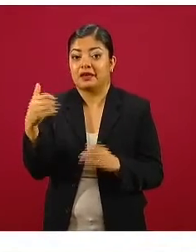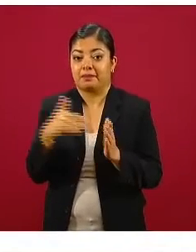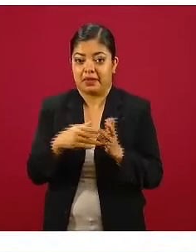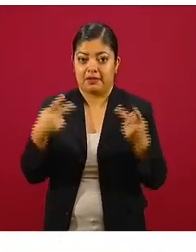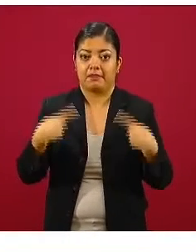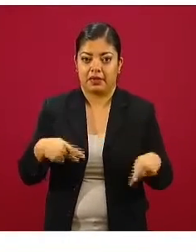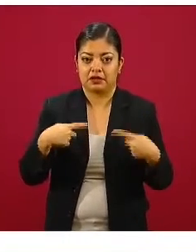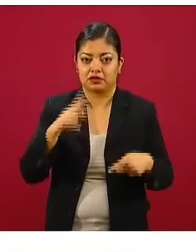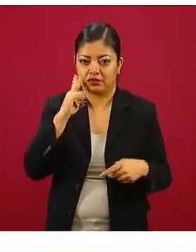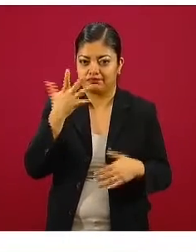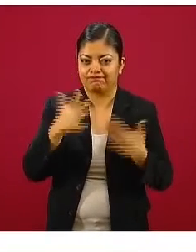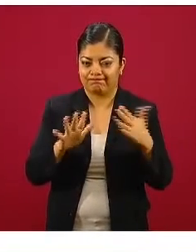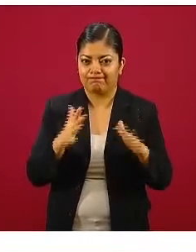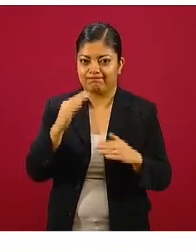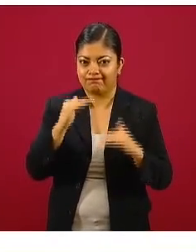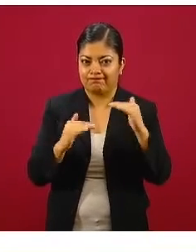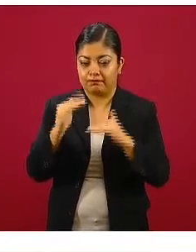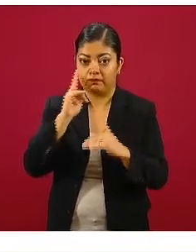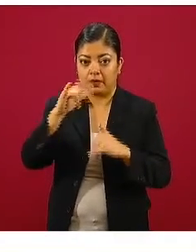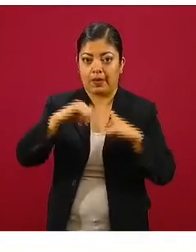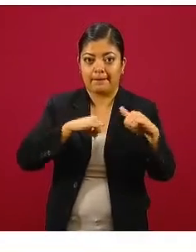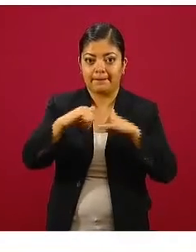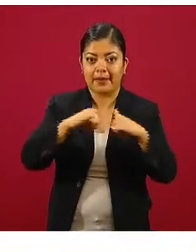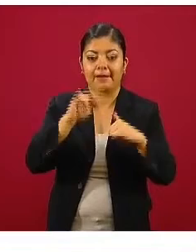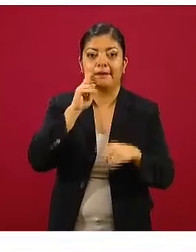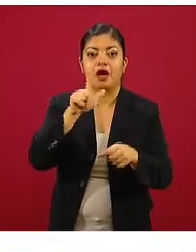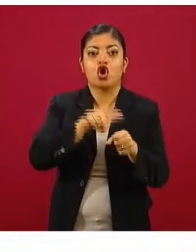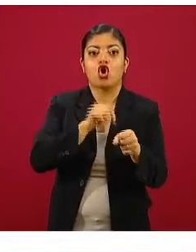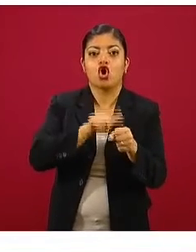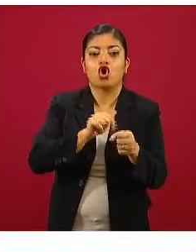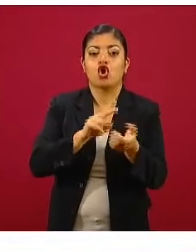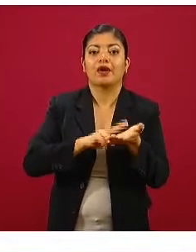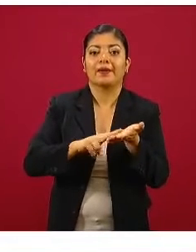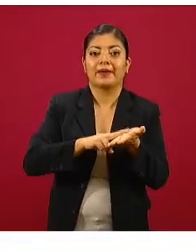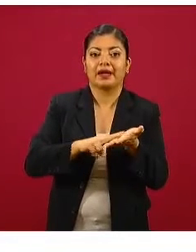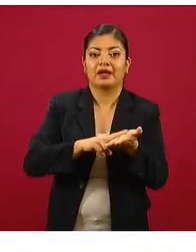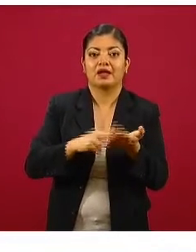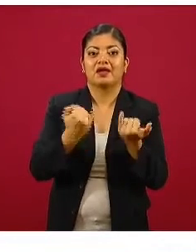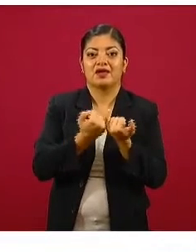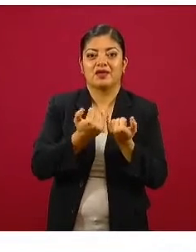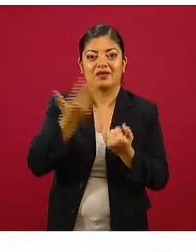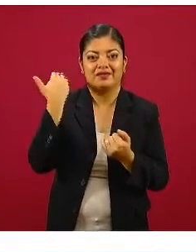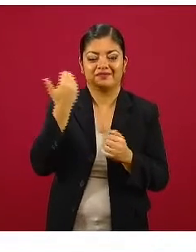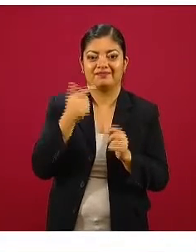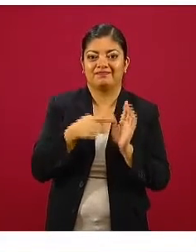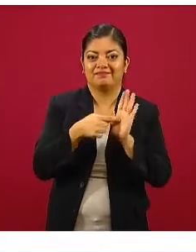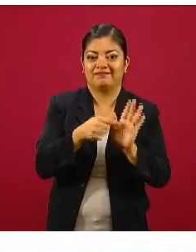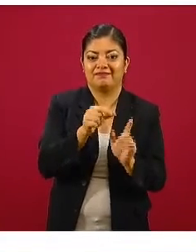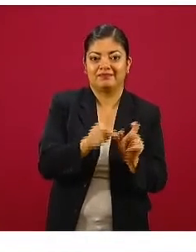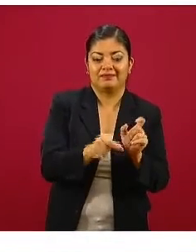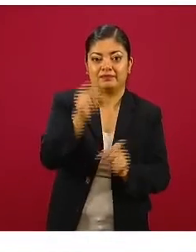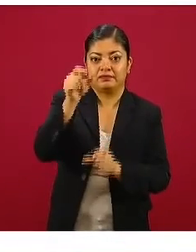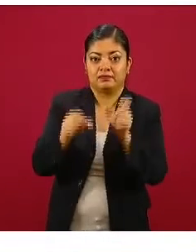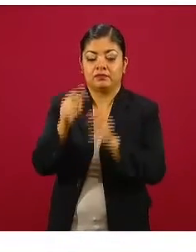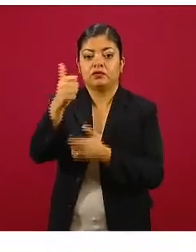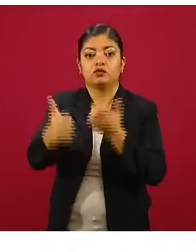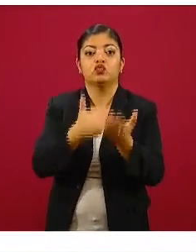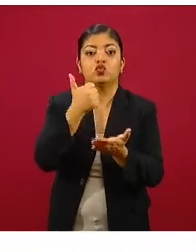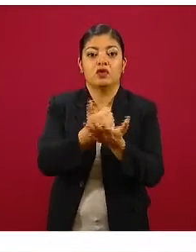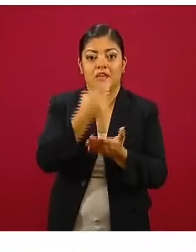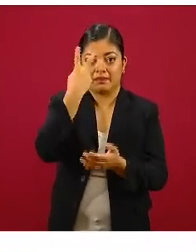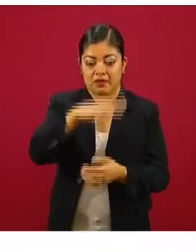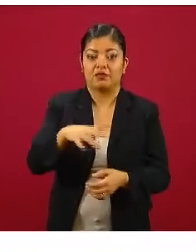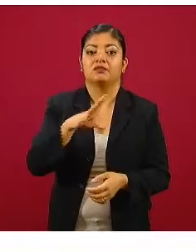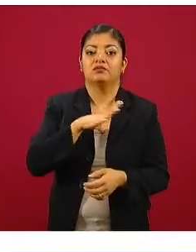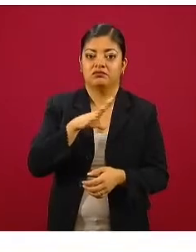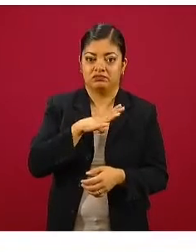lo podemos comparar tanto en el mapa con las intensidades del color verde, como en la gráfica de barras, en donde vemos que la Ciudad de México tiene